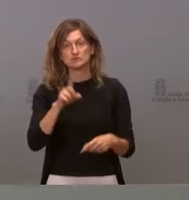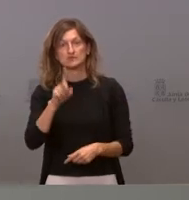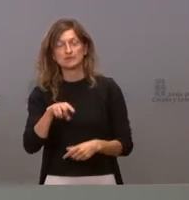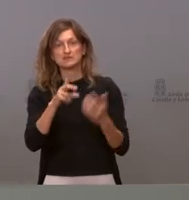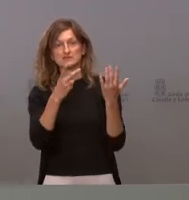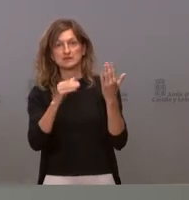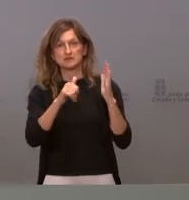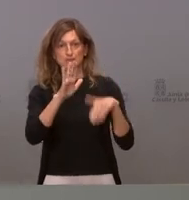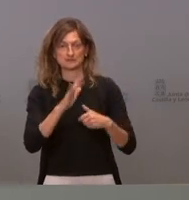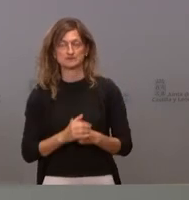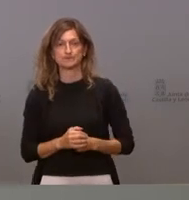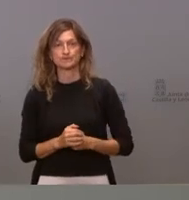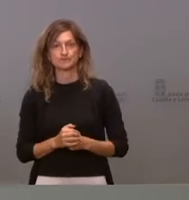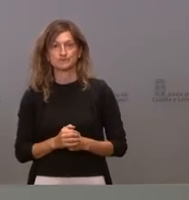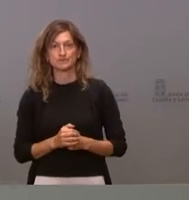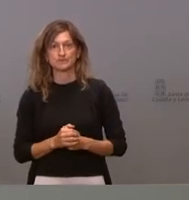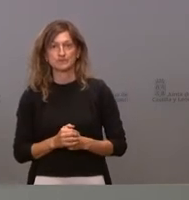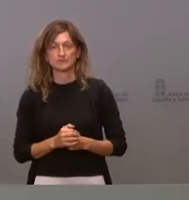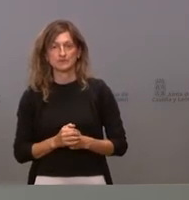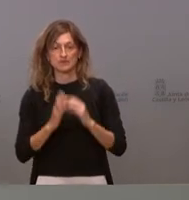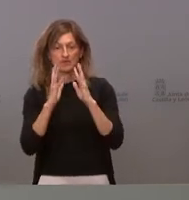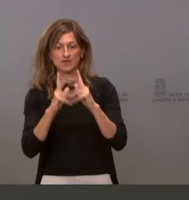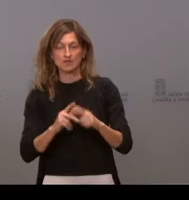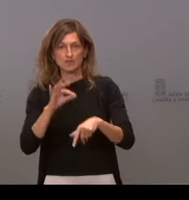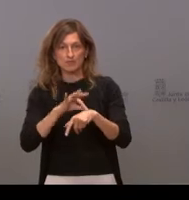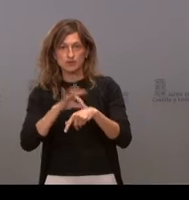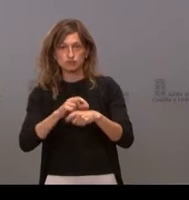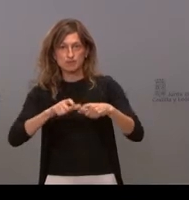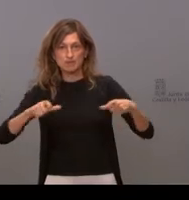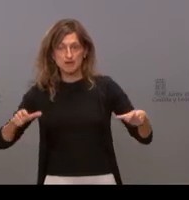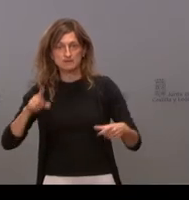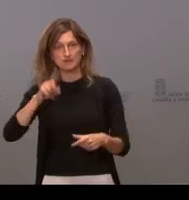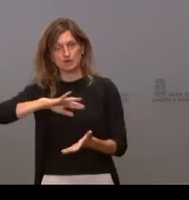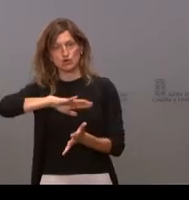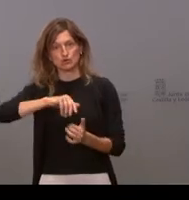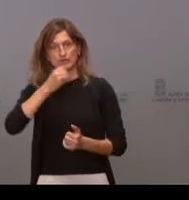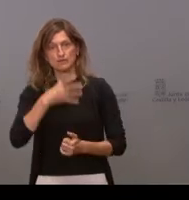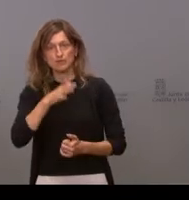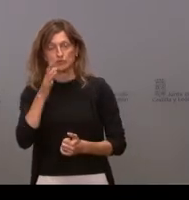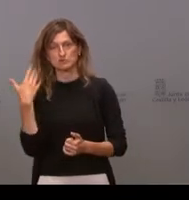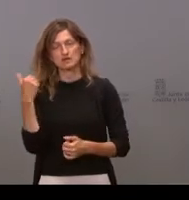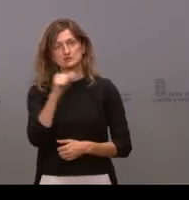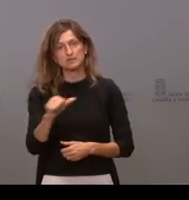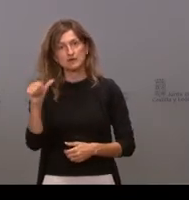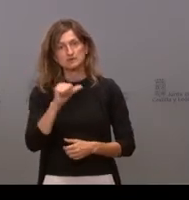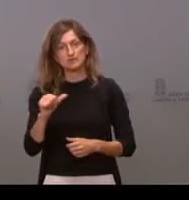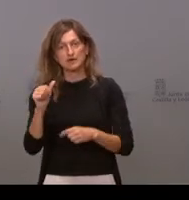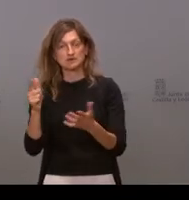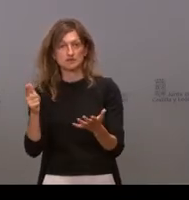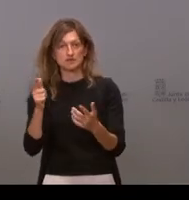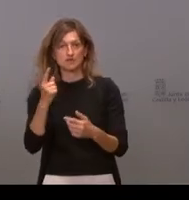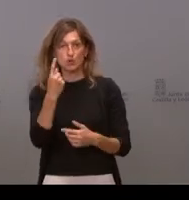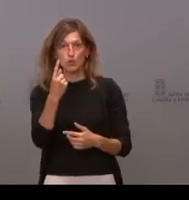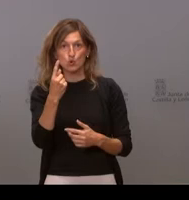de 70. En índice de reproducción de virus también es una buena noticia porque llevamos ya muchas semanas por debajo de